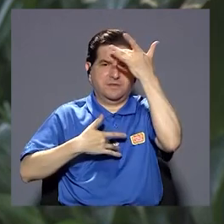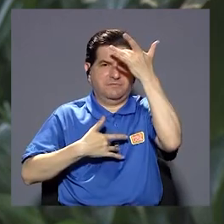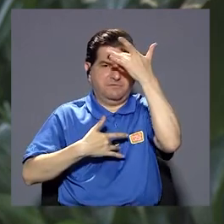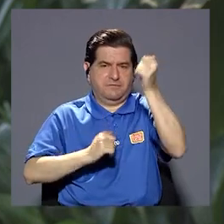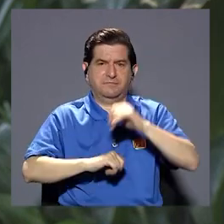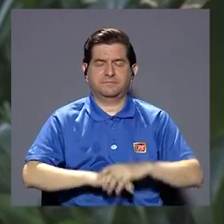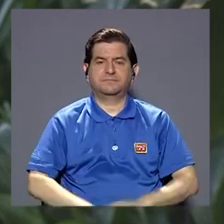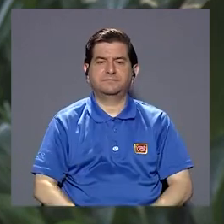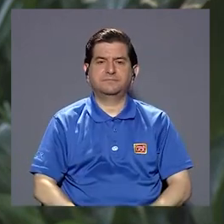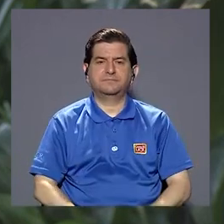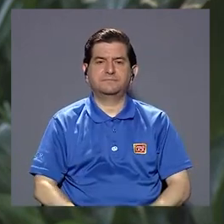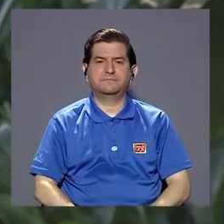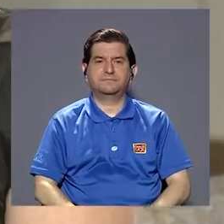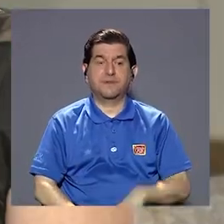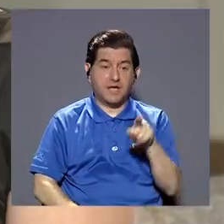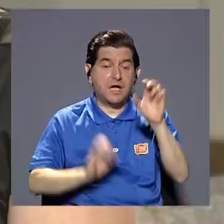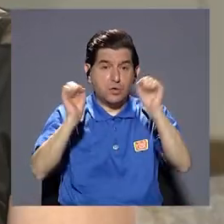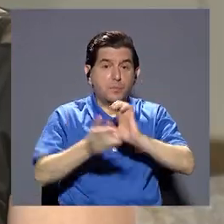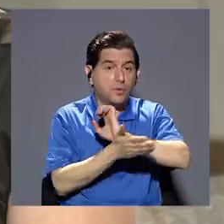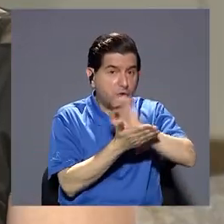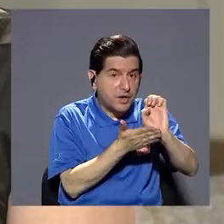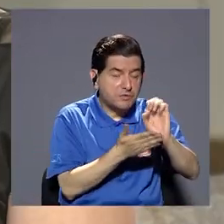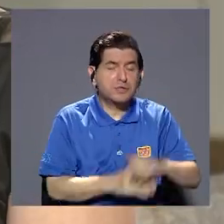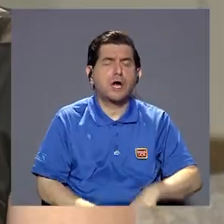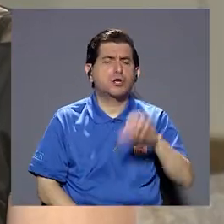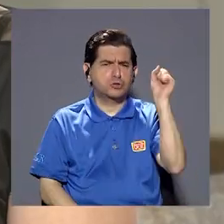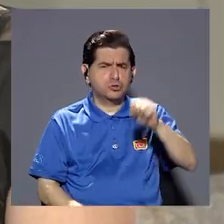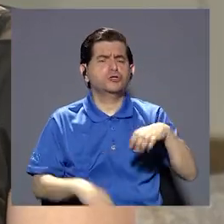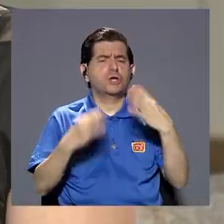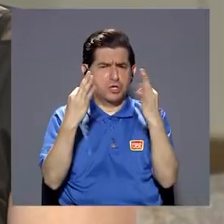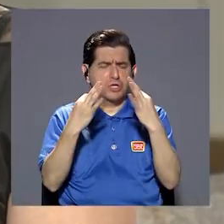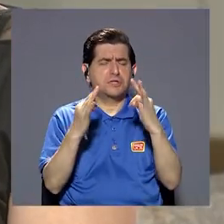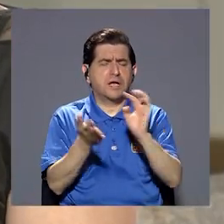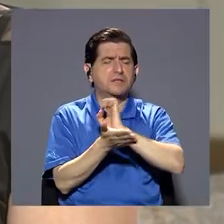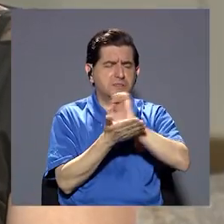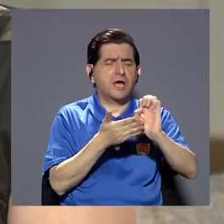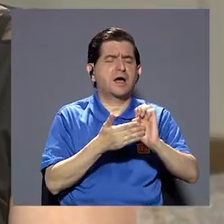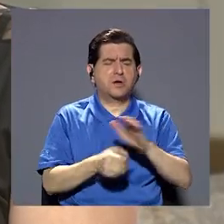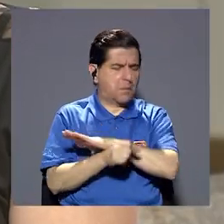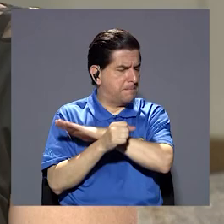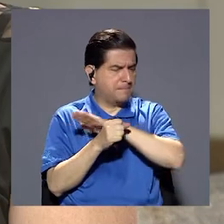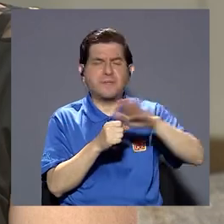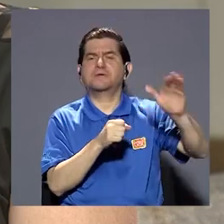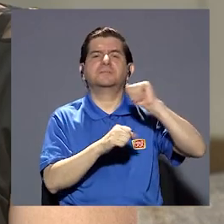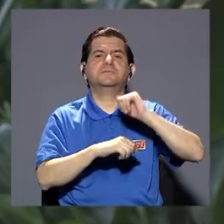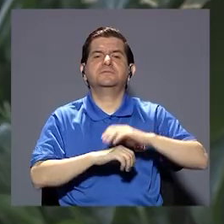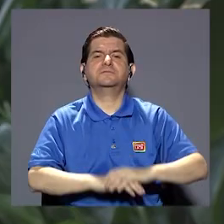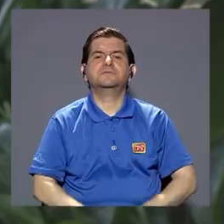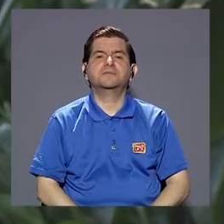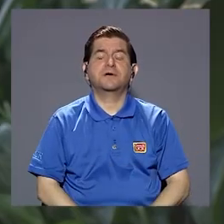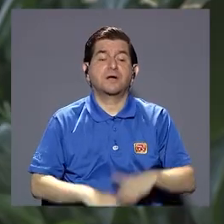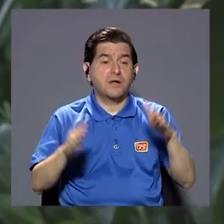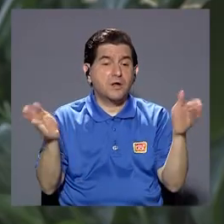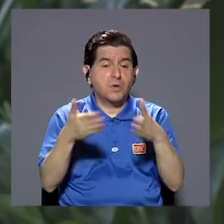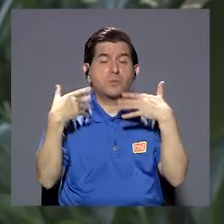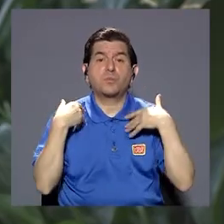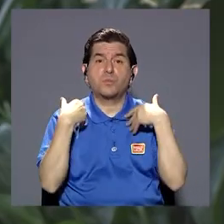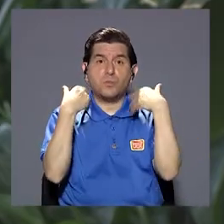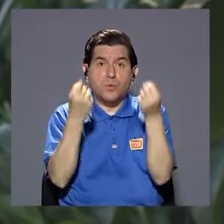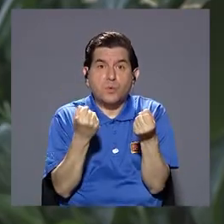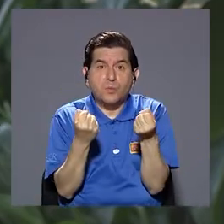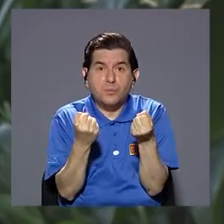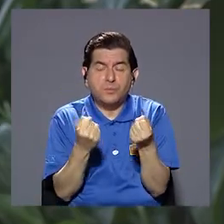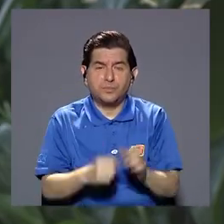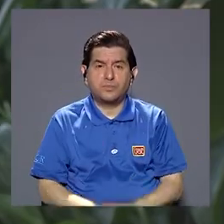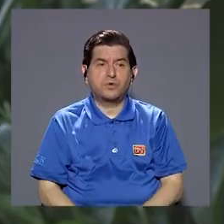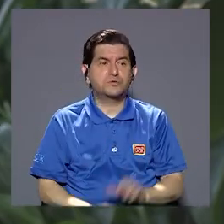estas enfermedades que de paso son prevenibles son prevenibles claro que si, son totalmente prevenibles y la promoción de la